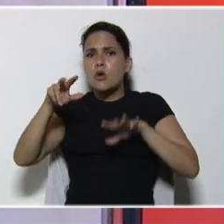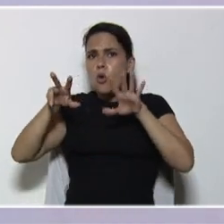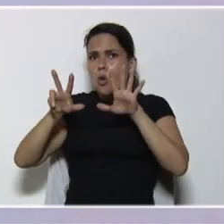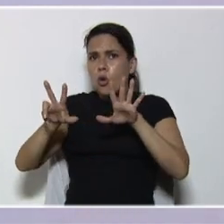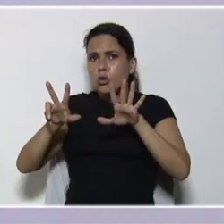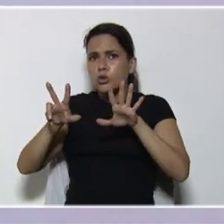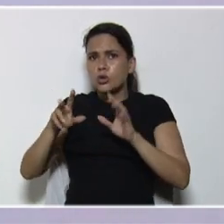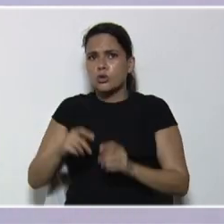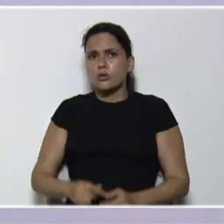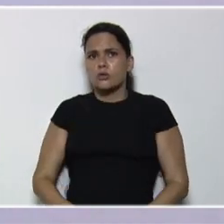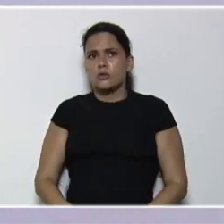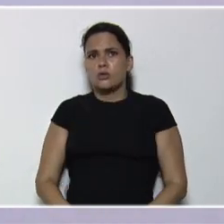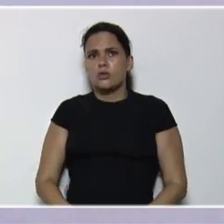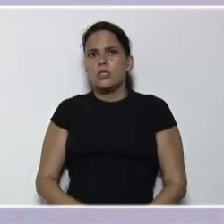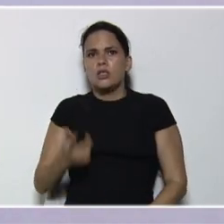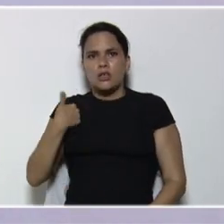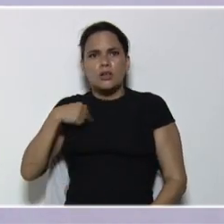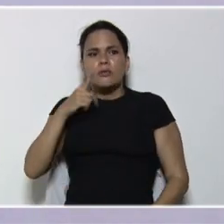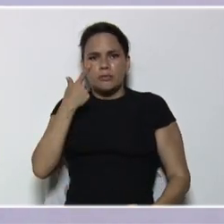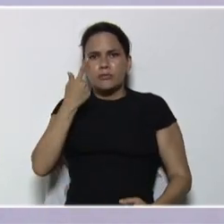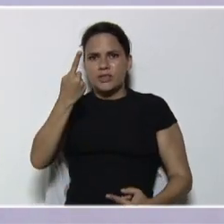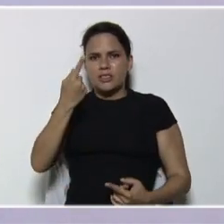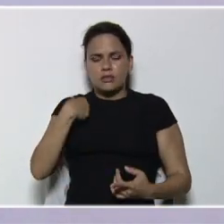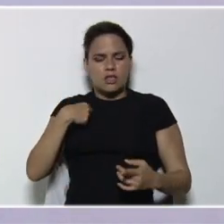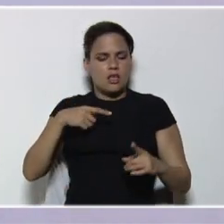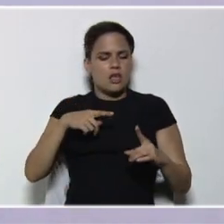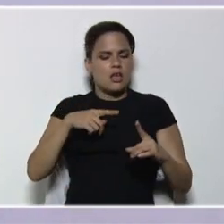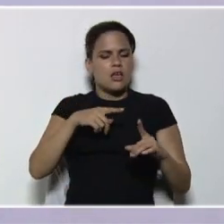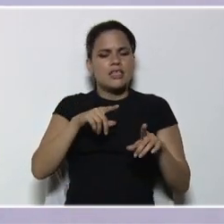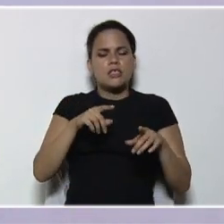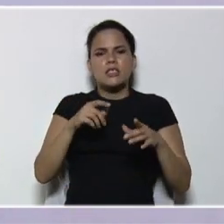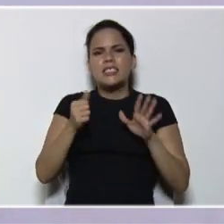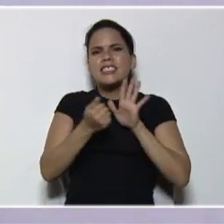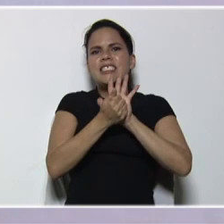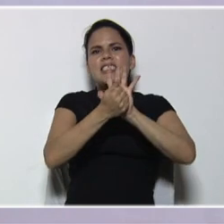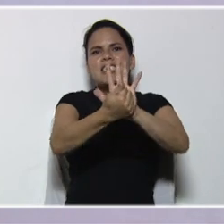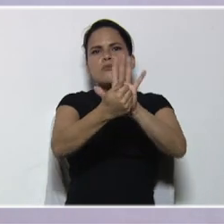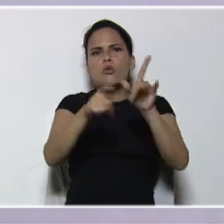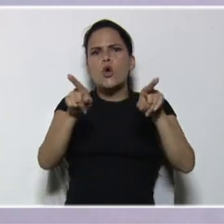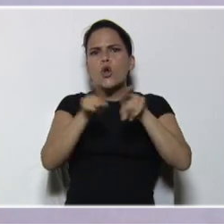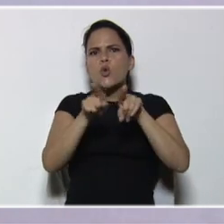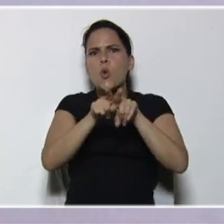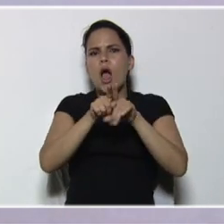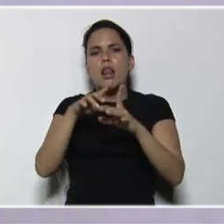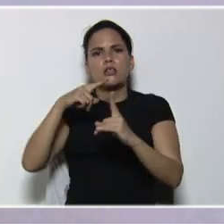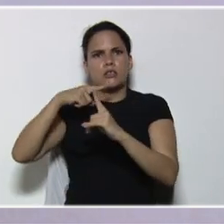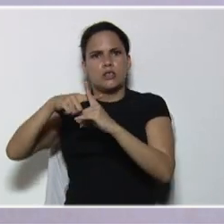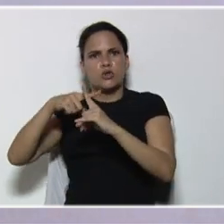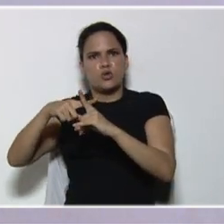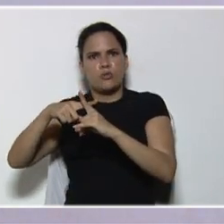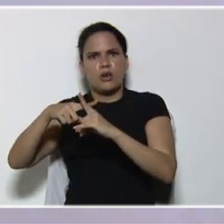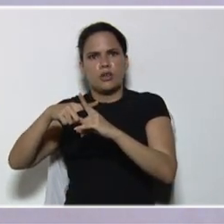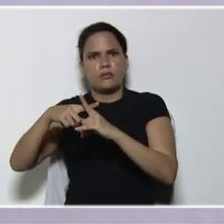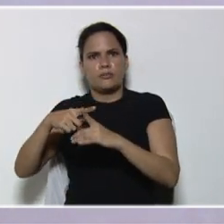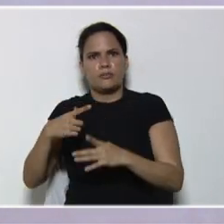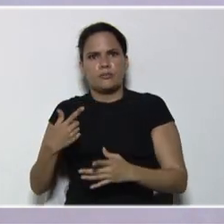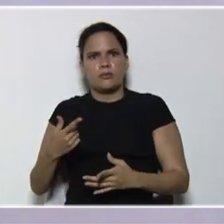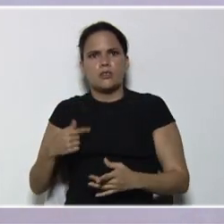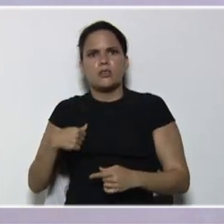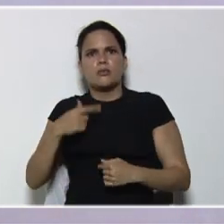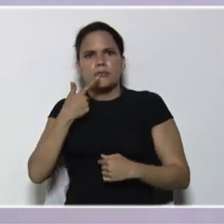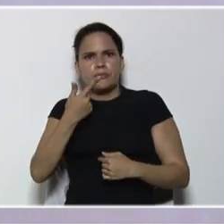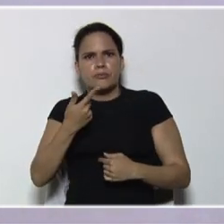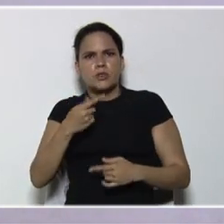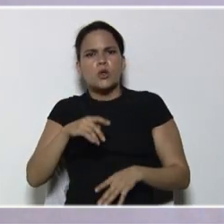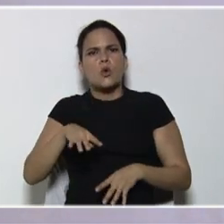tenemos que tienen el signo igual, es decir, que se van a sumar y conservan el signo. Sería menos 42